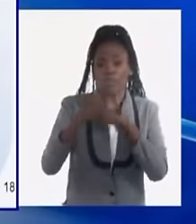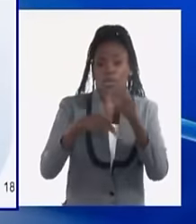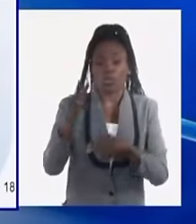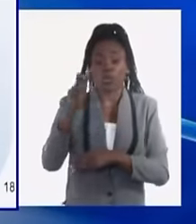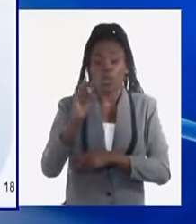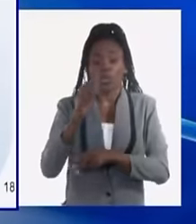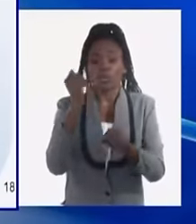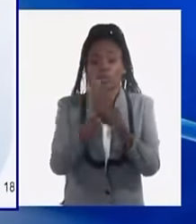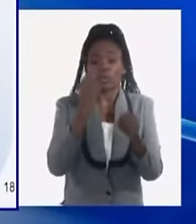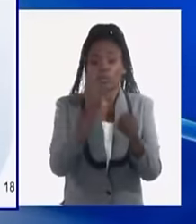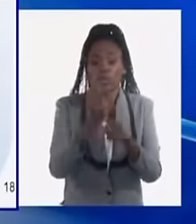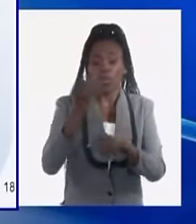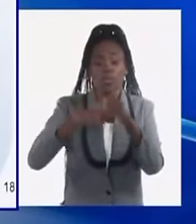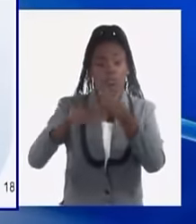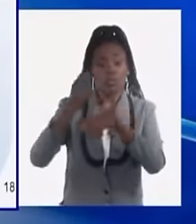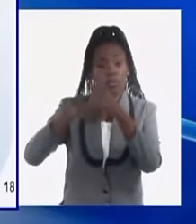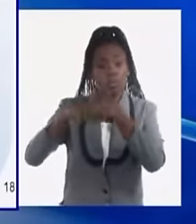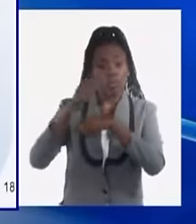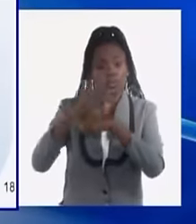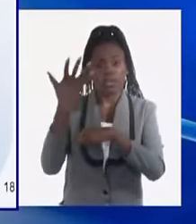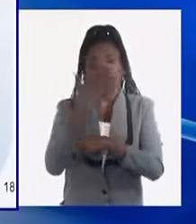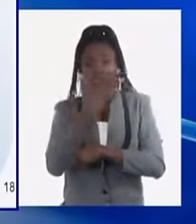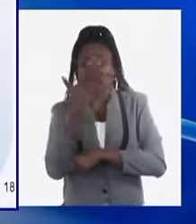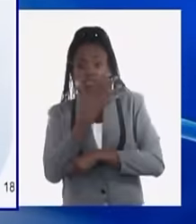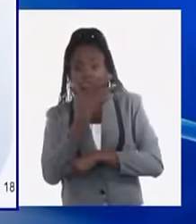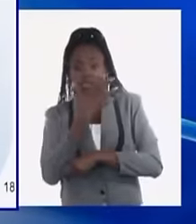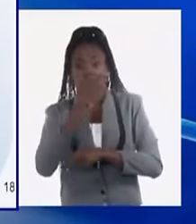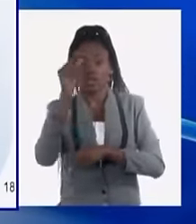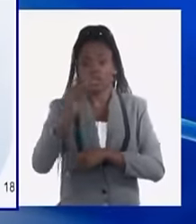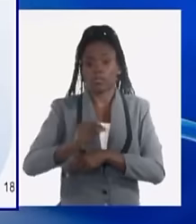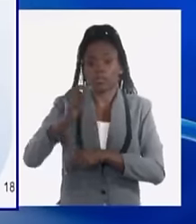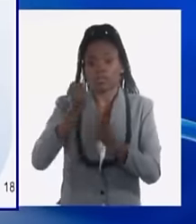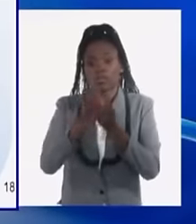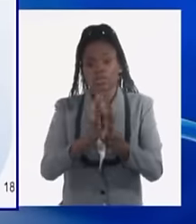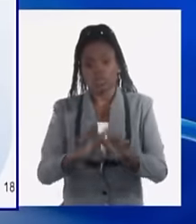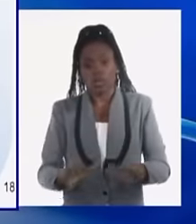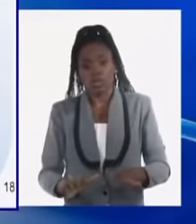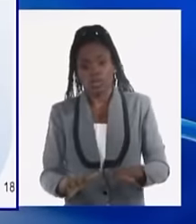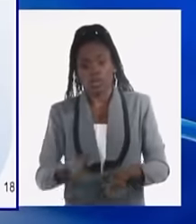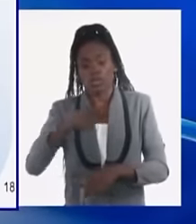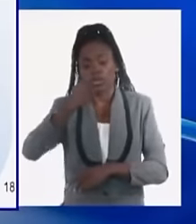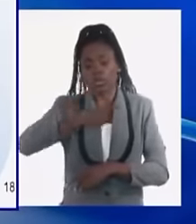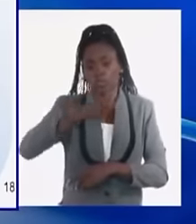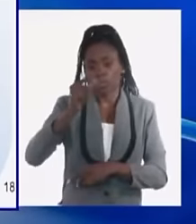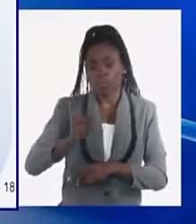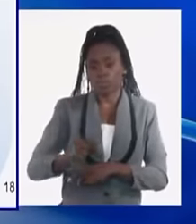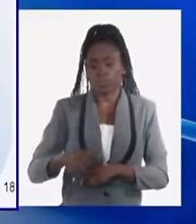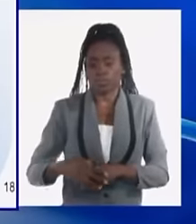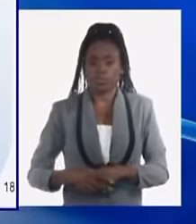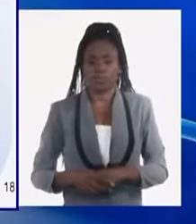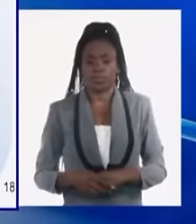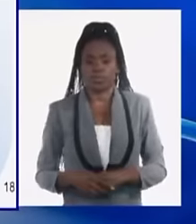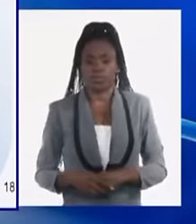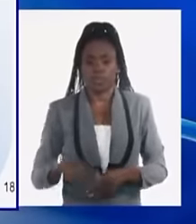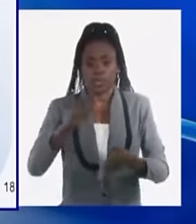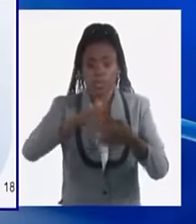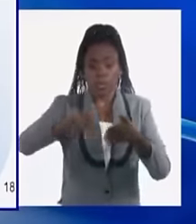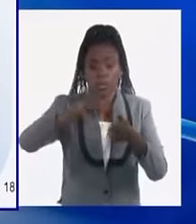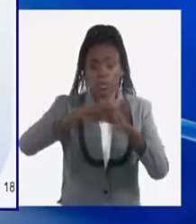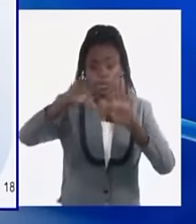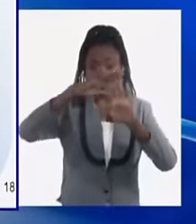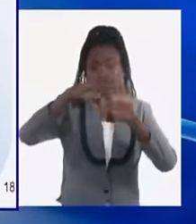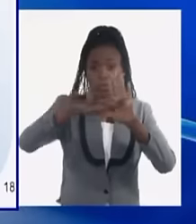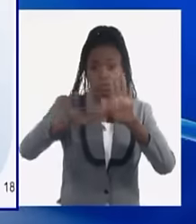operaciones comerciales por parte de las personas naturales y jurídicas. Los planes de medida